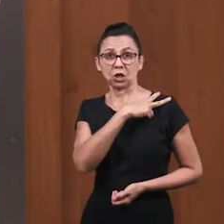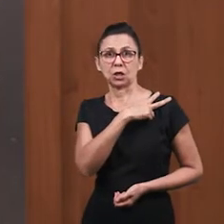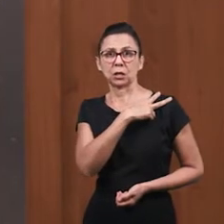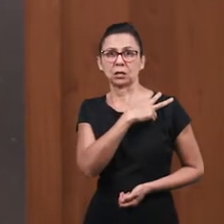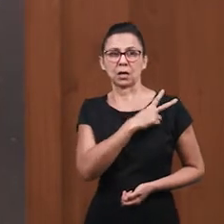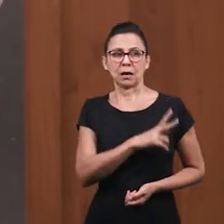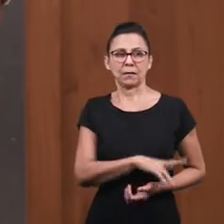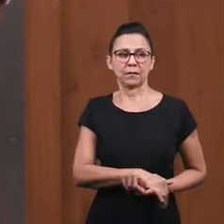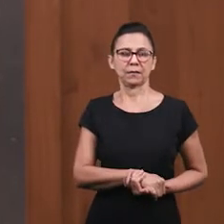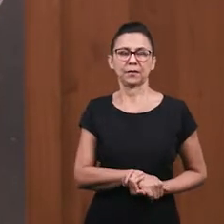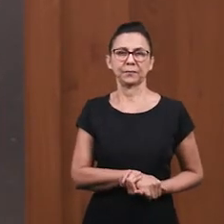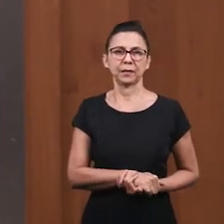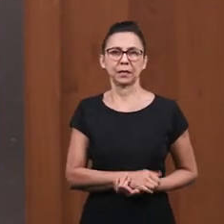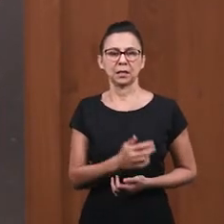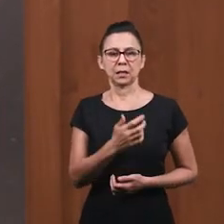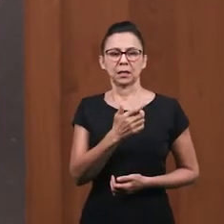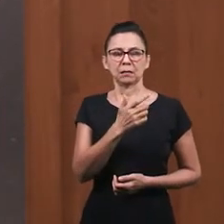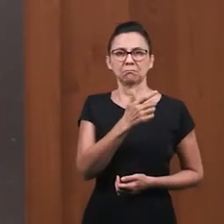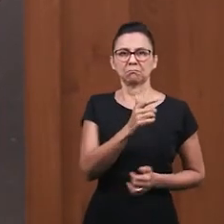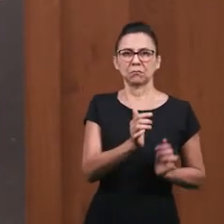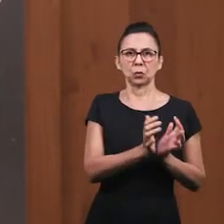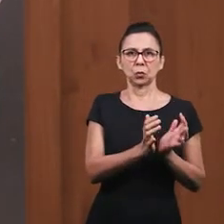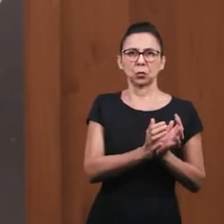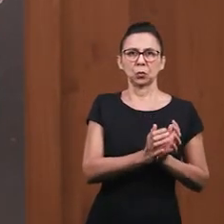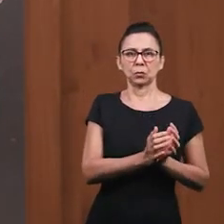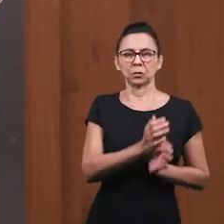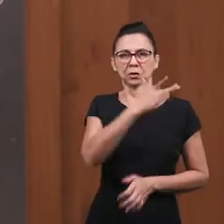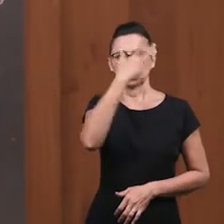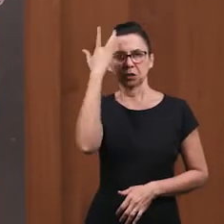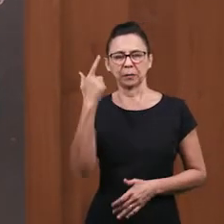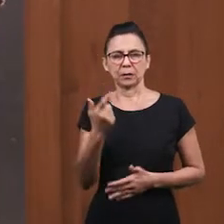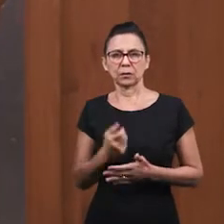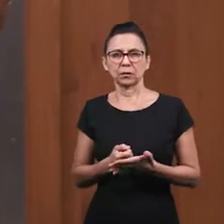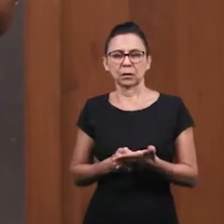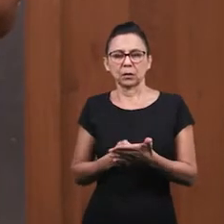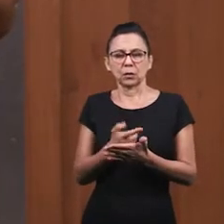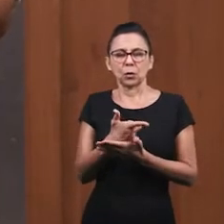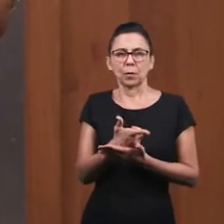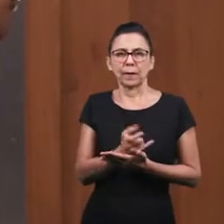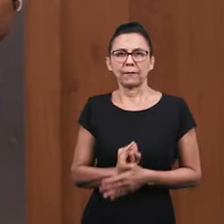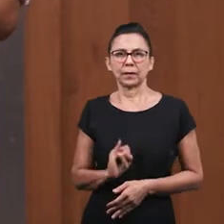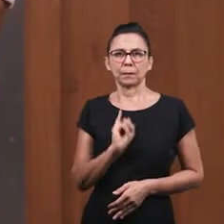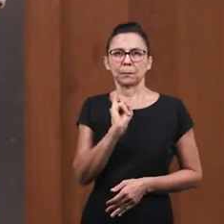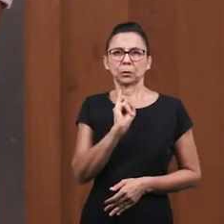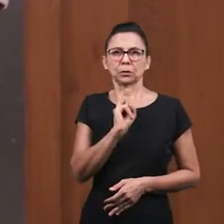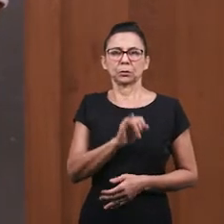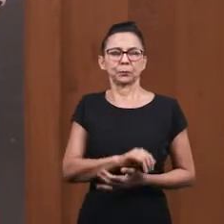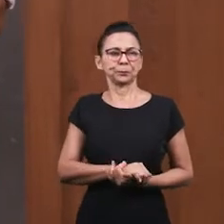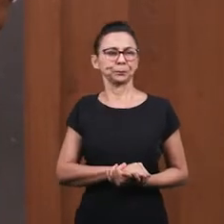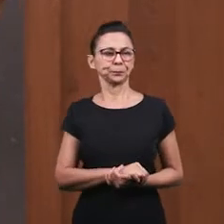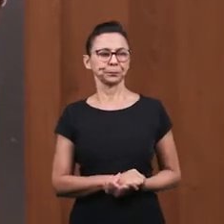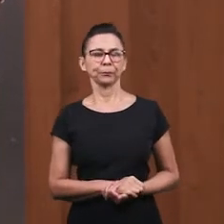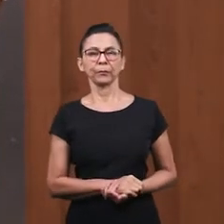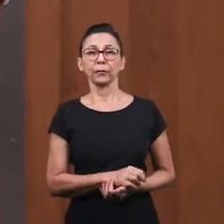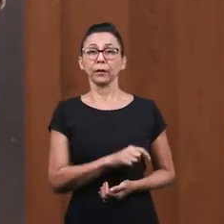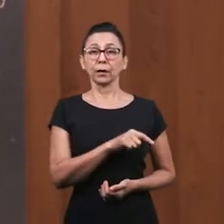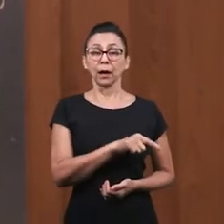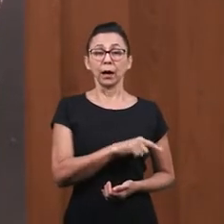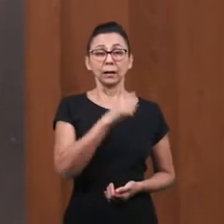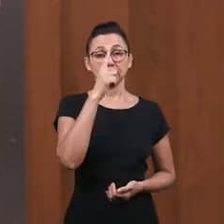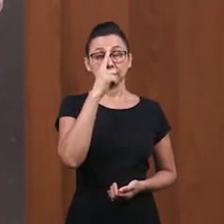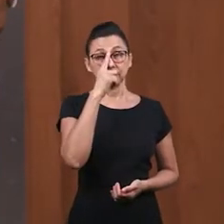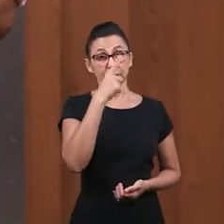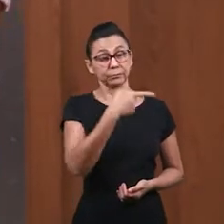él era un jefe de publicanos Entonces no era bien visto Y